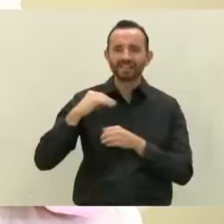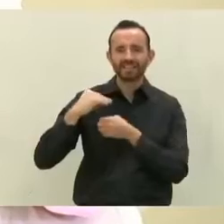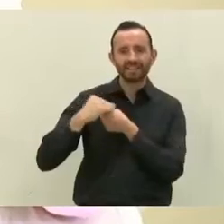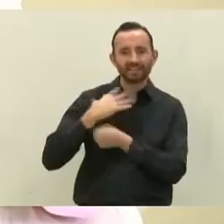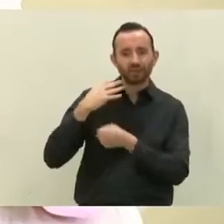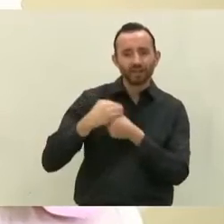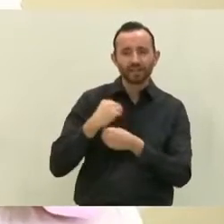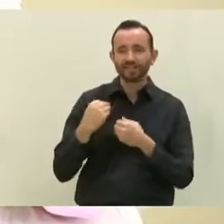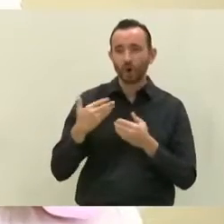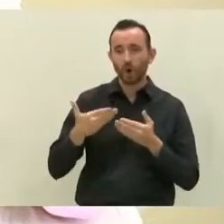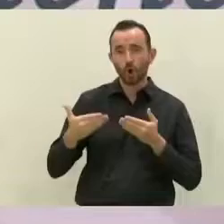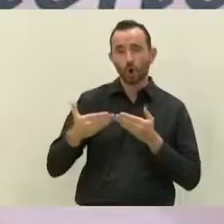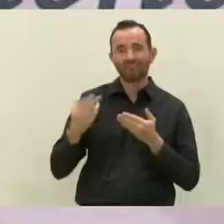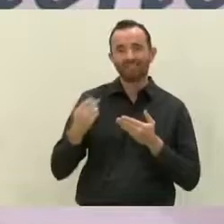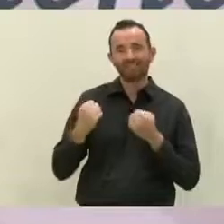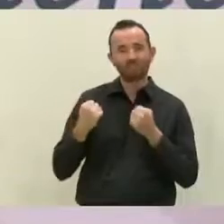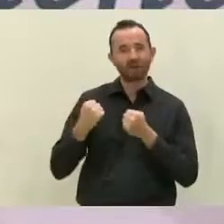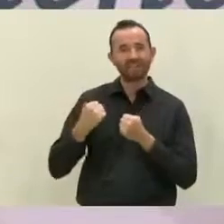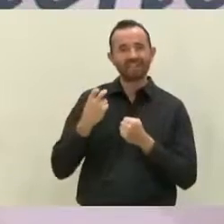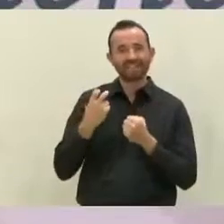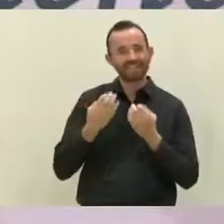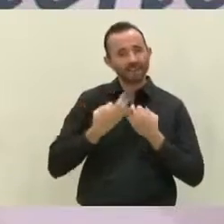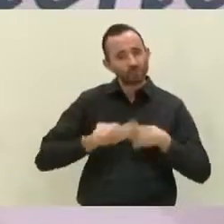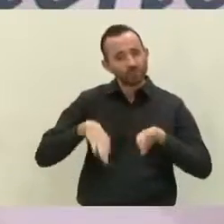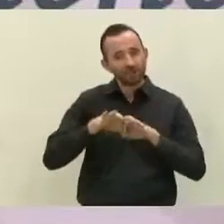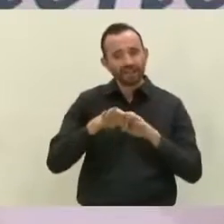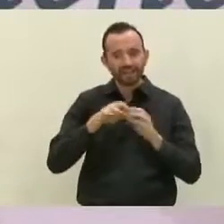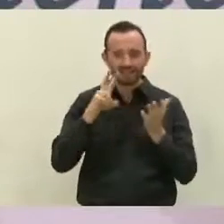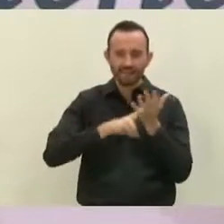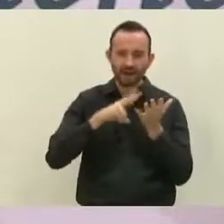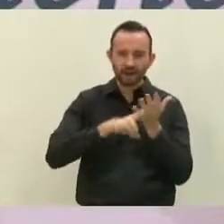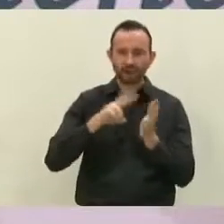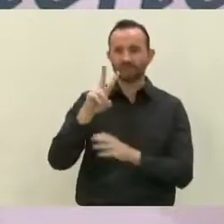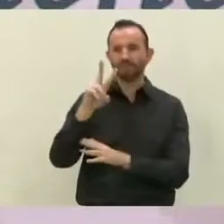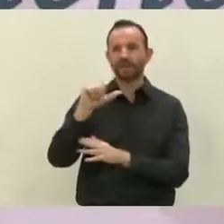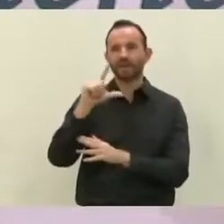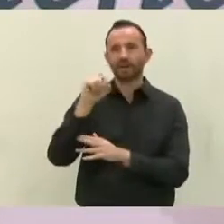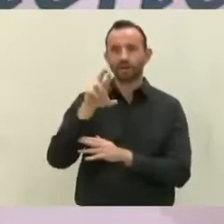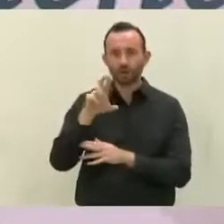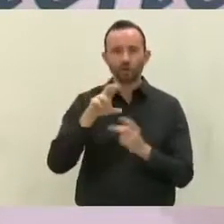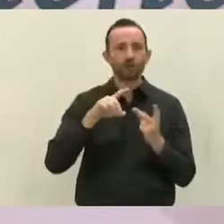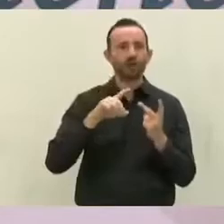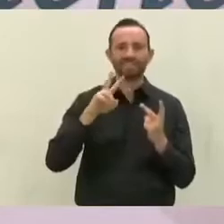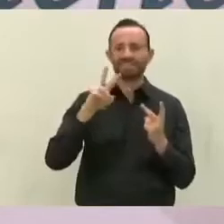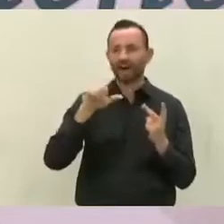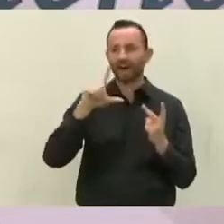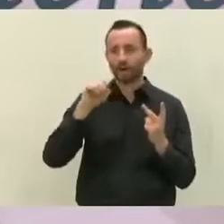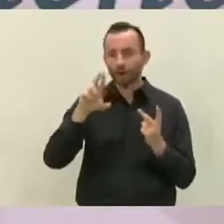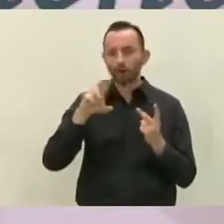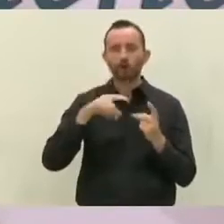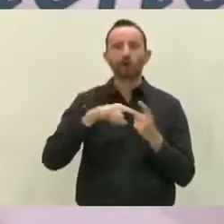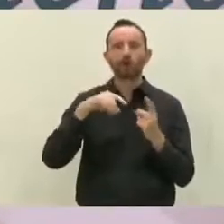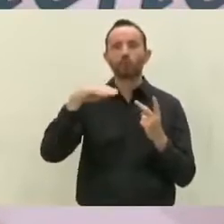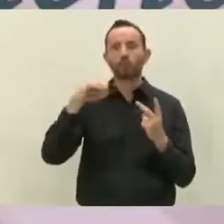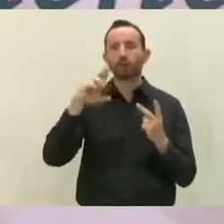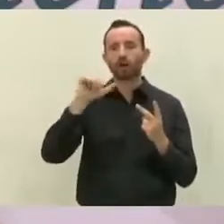culturales, morales, espirituales. Bueno, ya me fui por otro lado, pero es parte también de lo mismo.